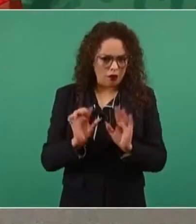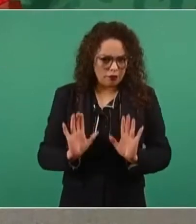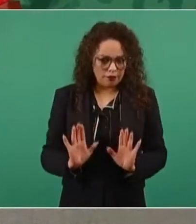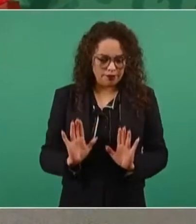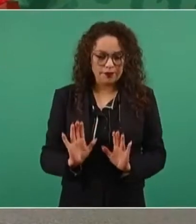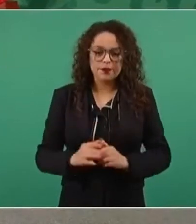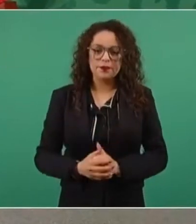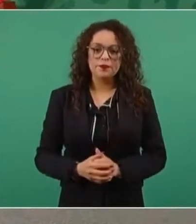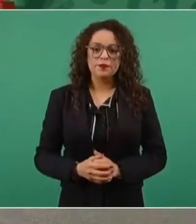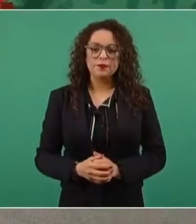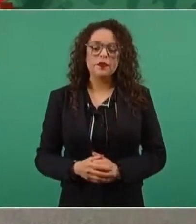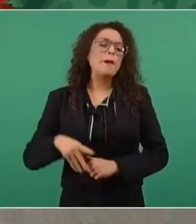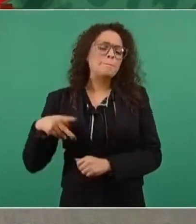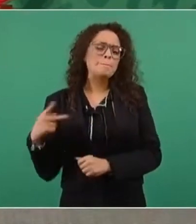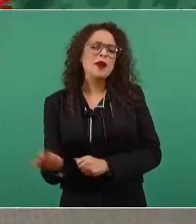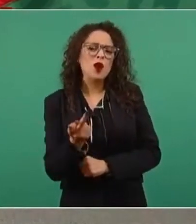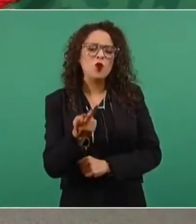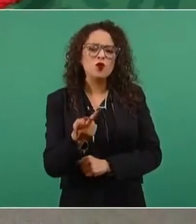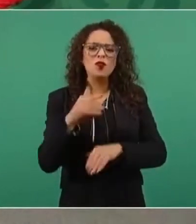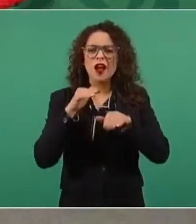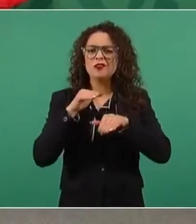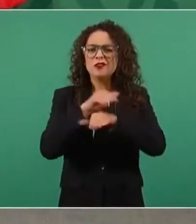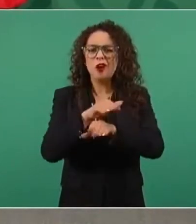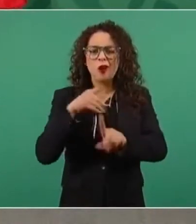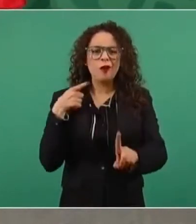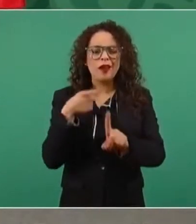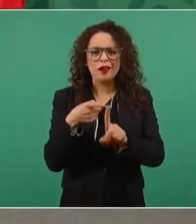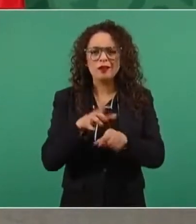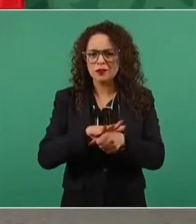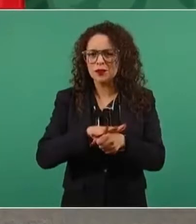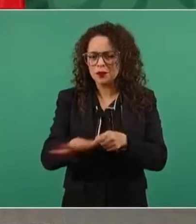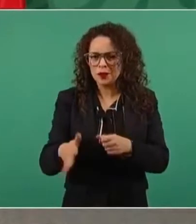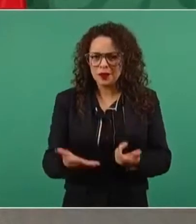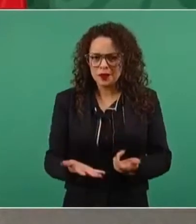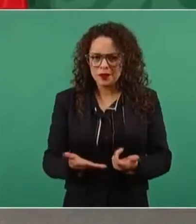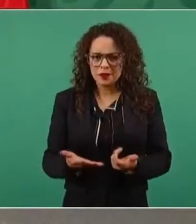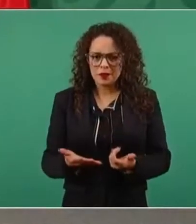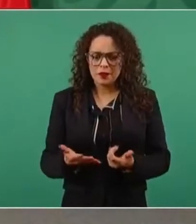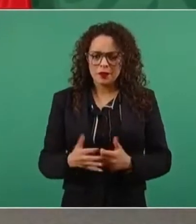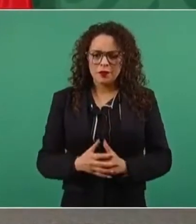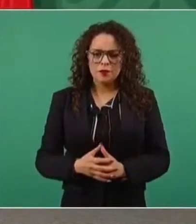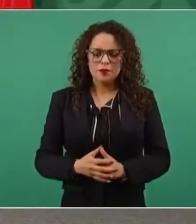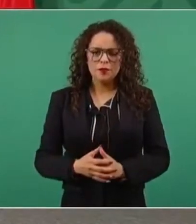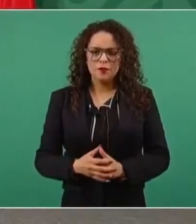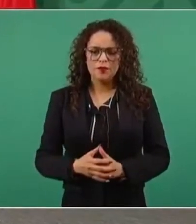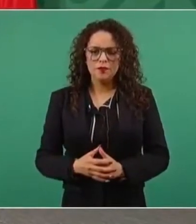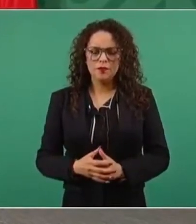tiene que ver con